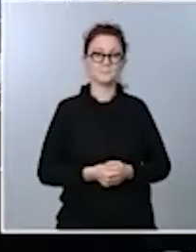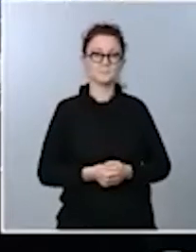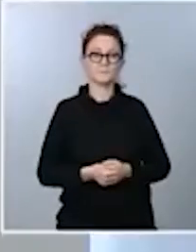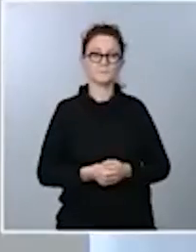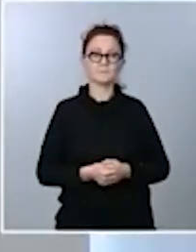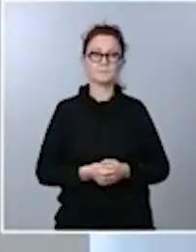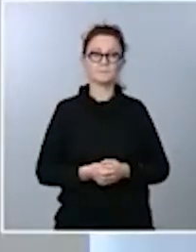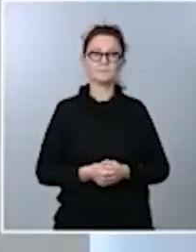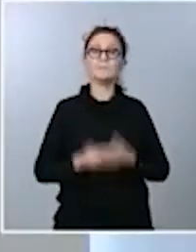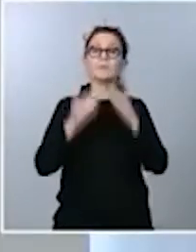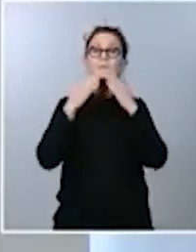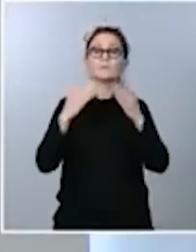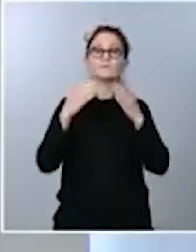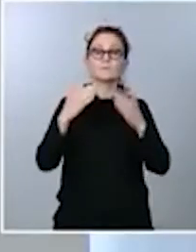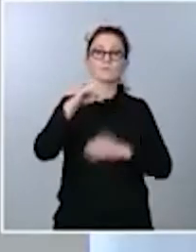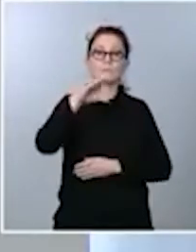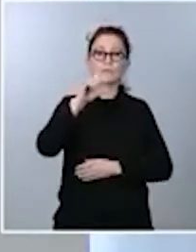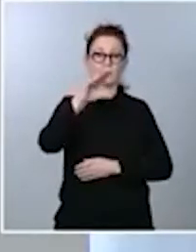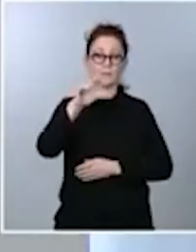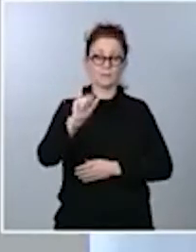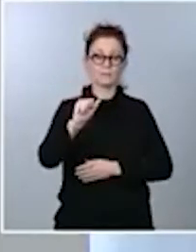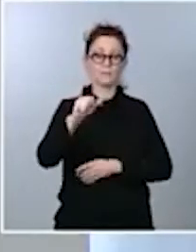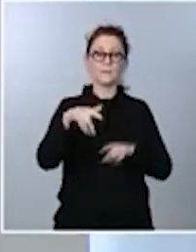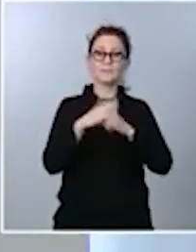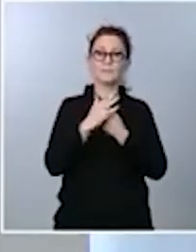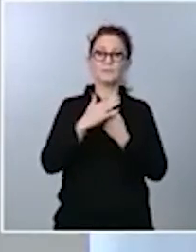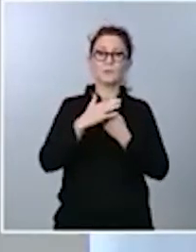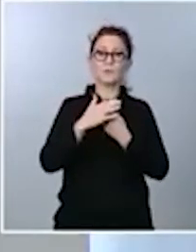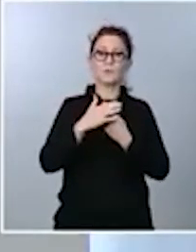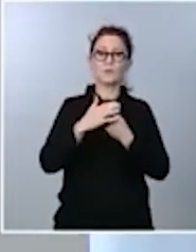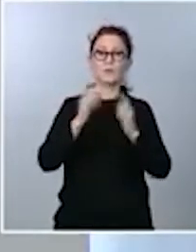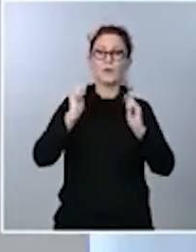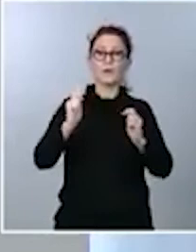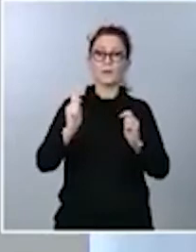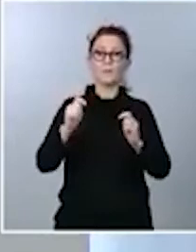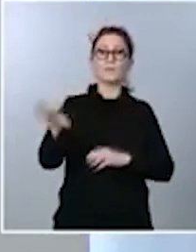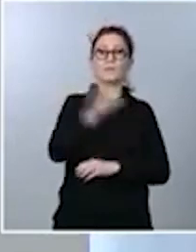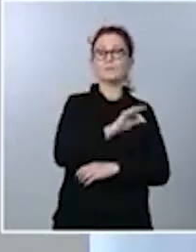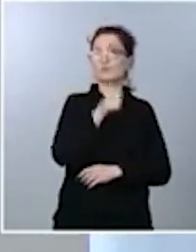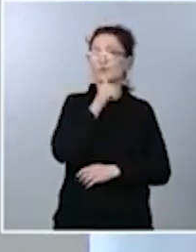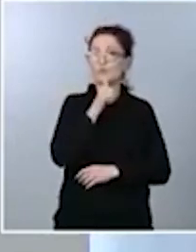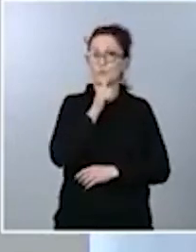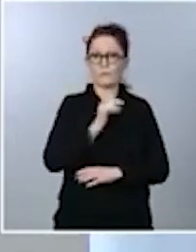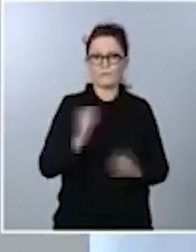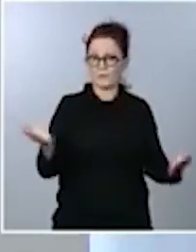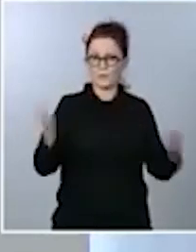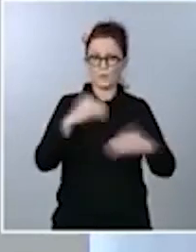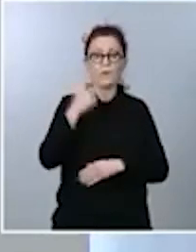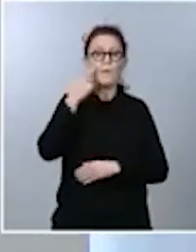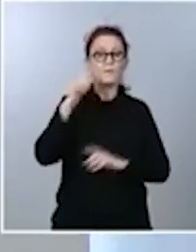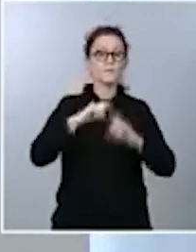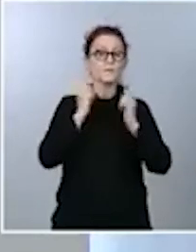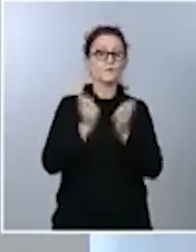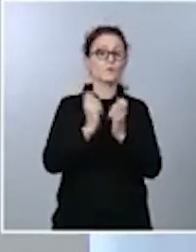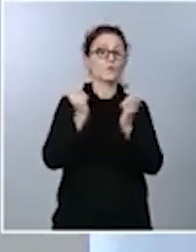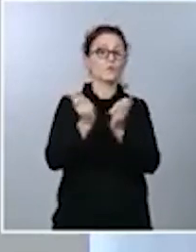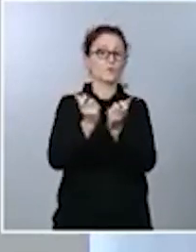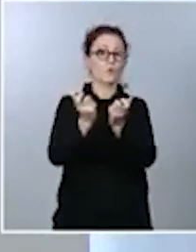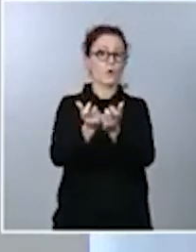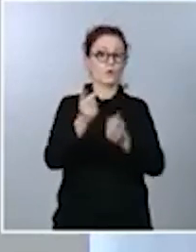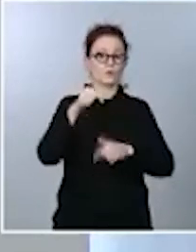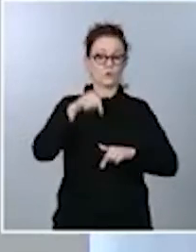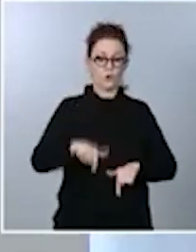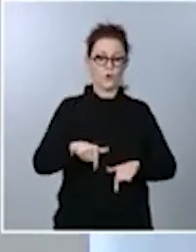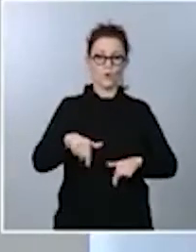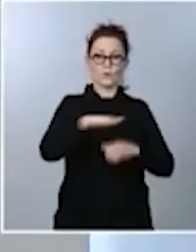gracias, Clara. ver, al estado de alarma, insisto, no hay ninguna decisión tomada. Vamos a ver estas reuniones que tenemos hoy, la de Espacio COVID